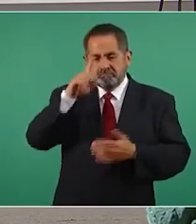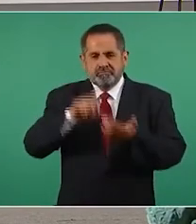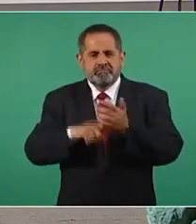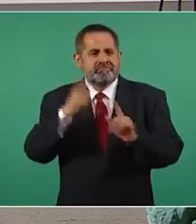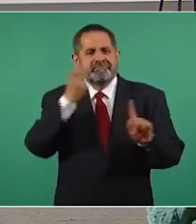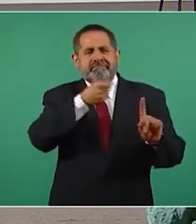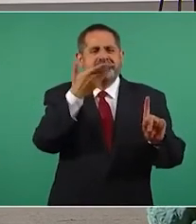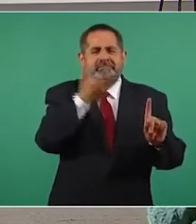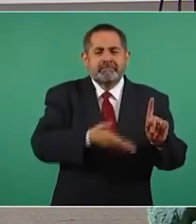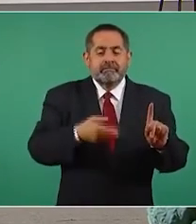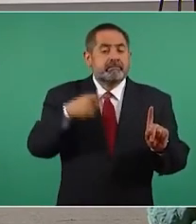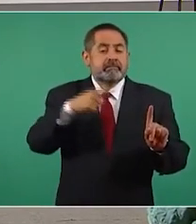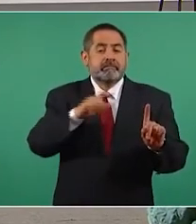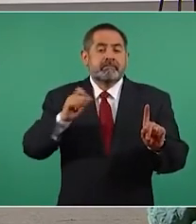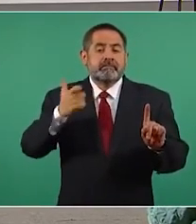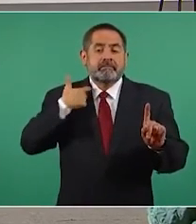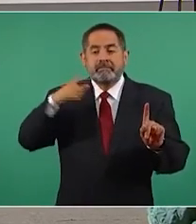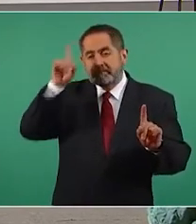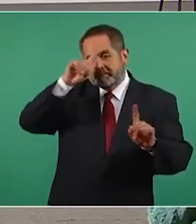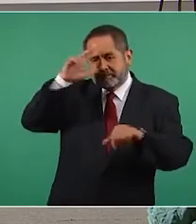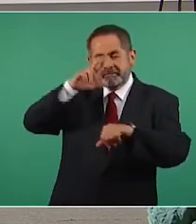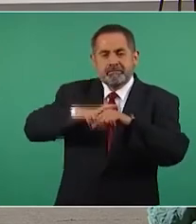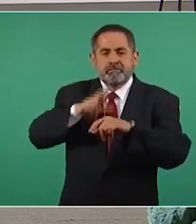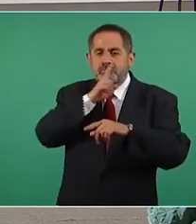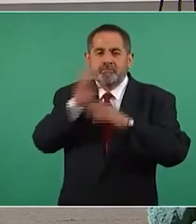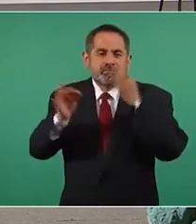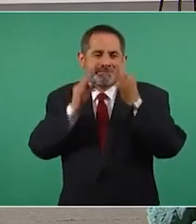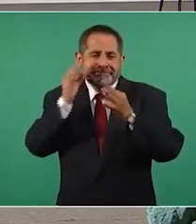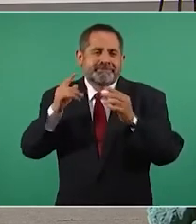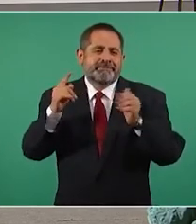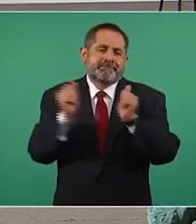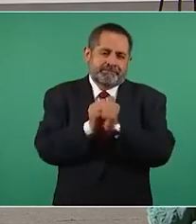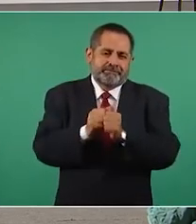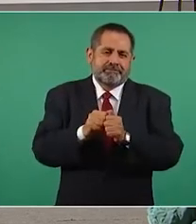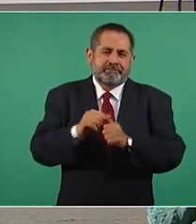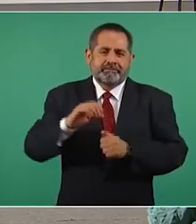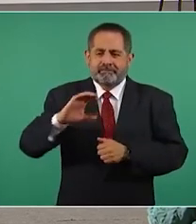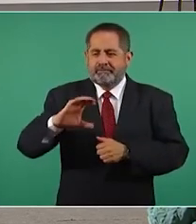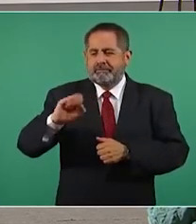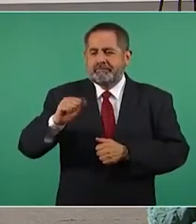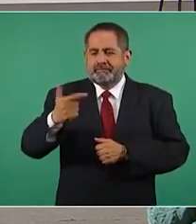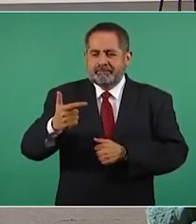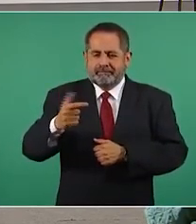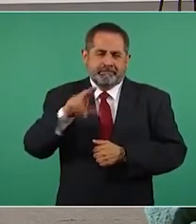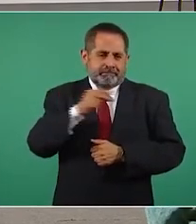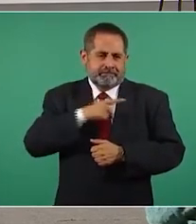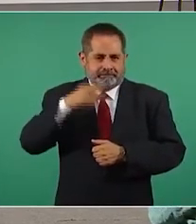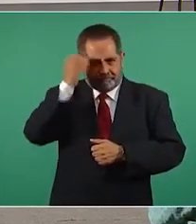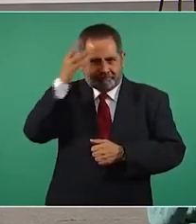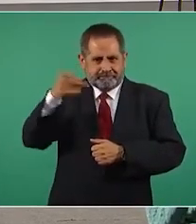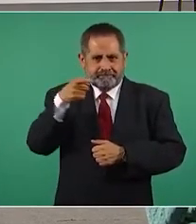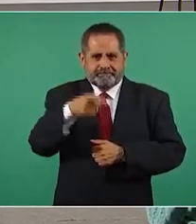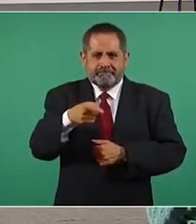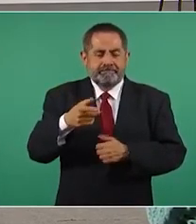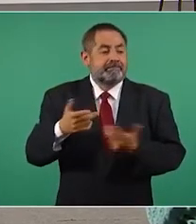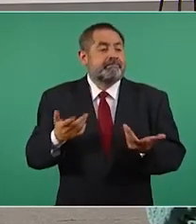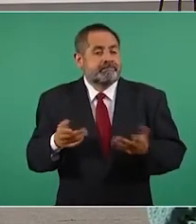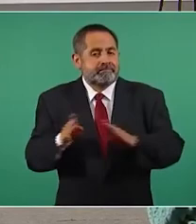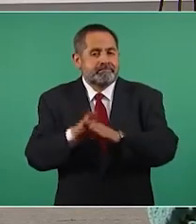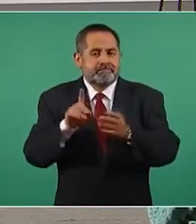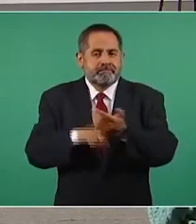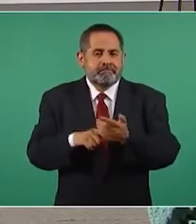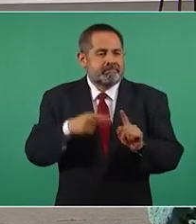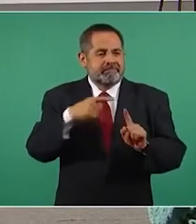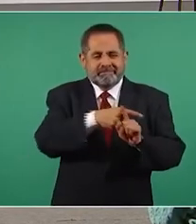él fue asesor de noticias con Salinas de Gortari, que no se nos olvide esto y de cuánto